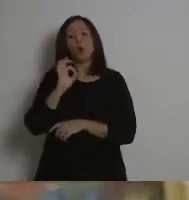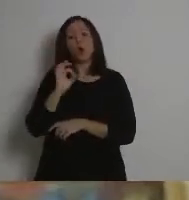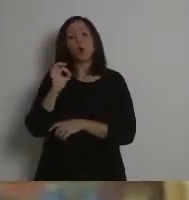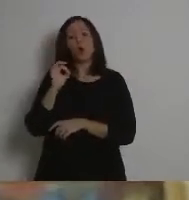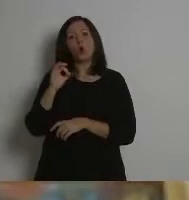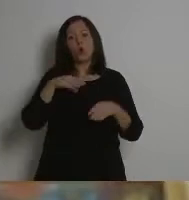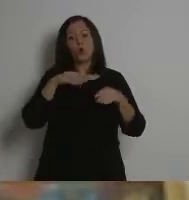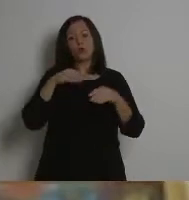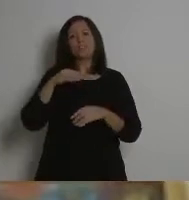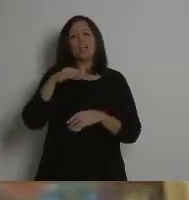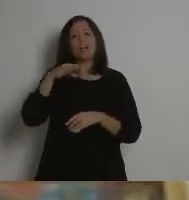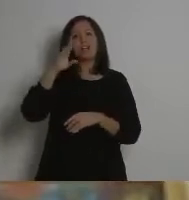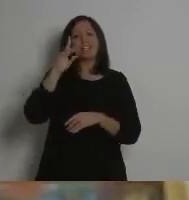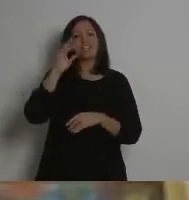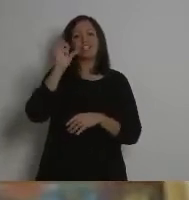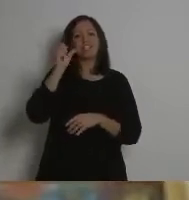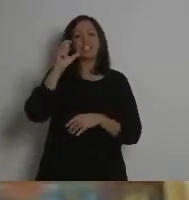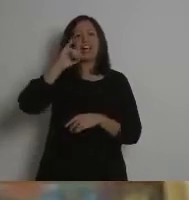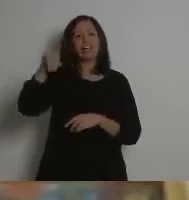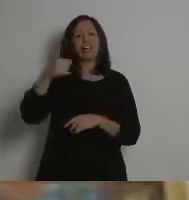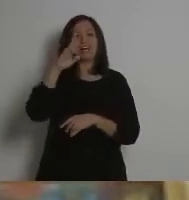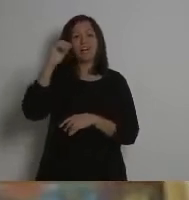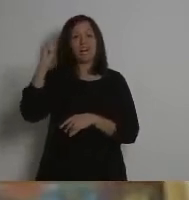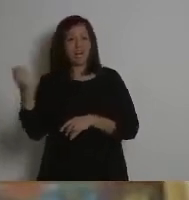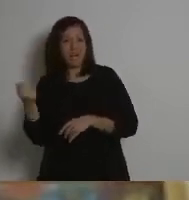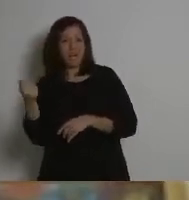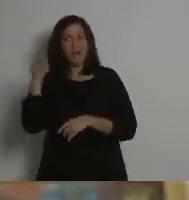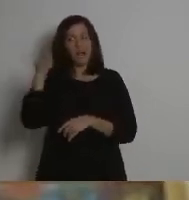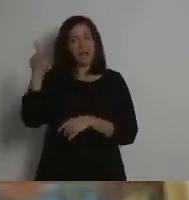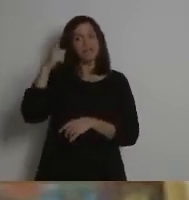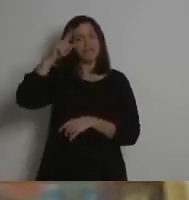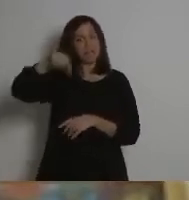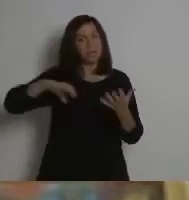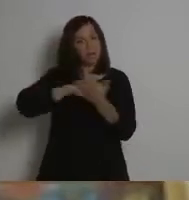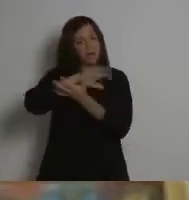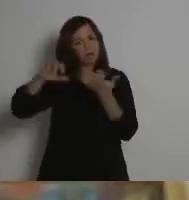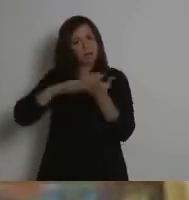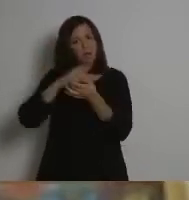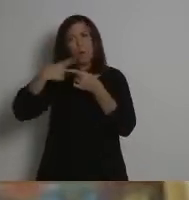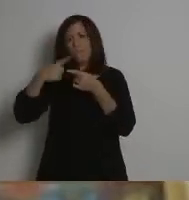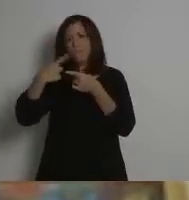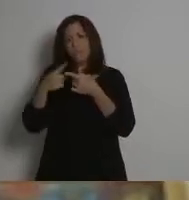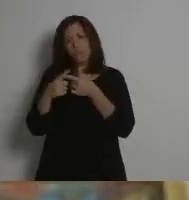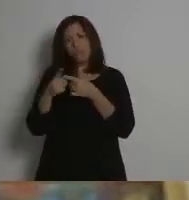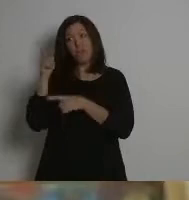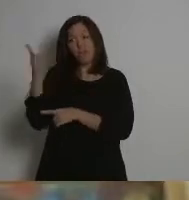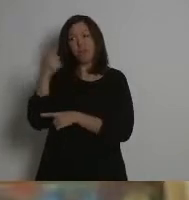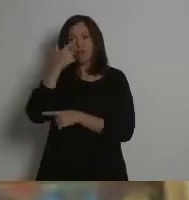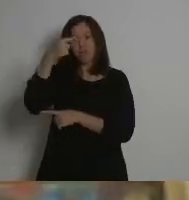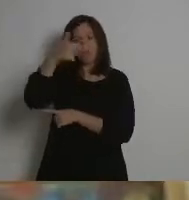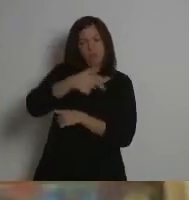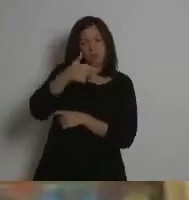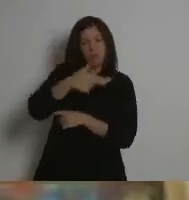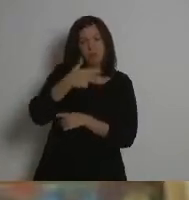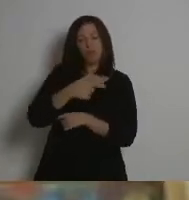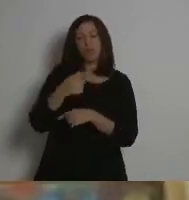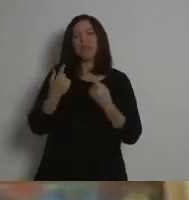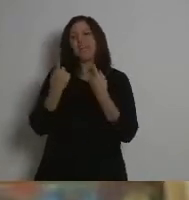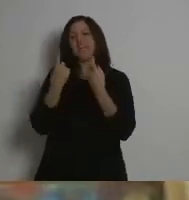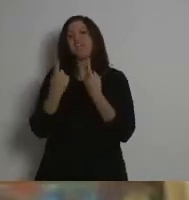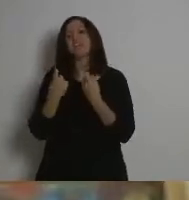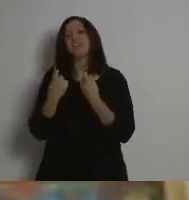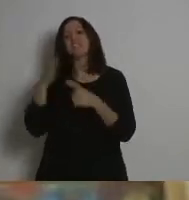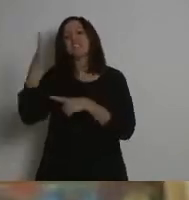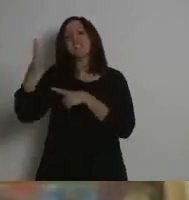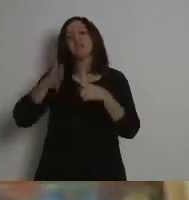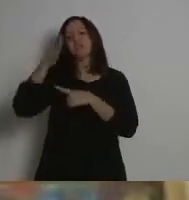una ocupación precisamente porque es una tierra rica en los fosfatos que necesita la agricultura industrial. Es